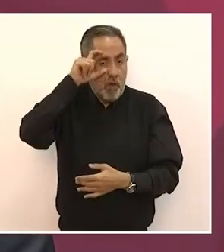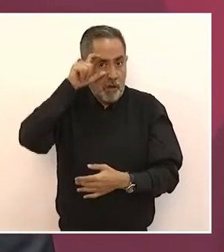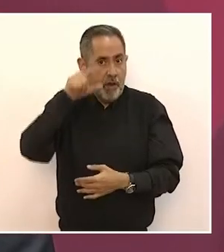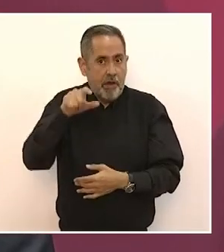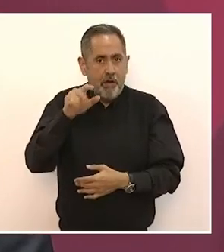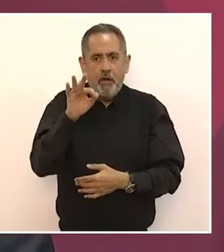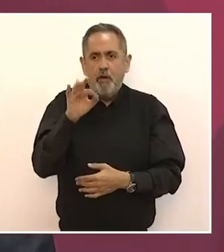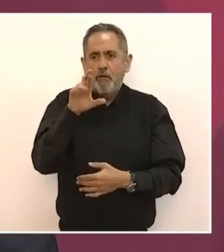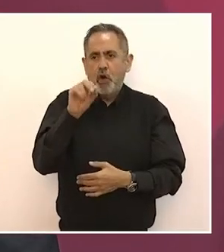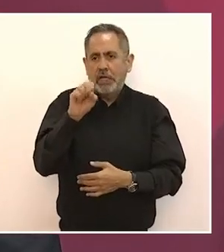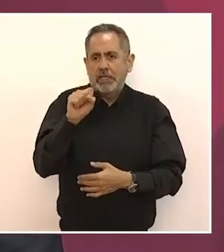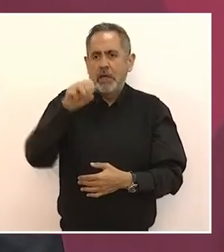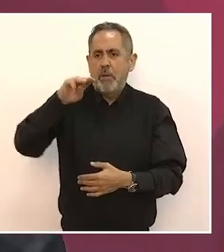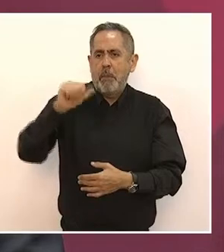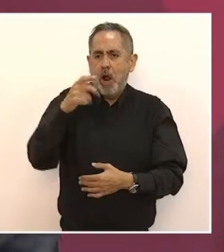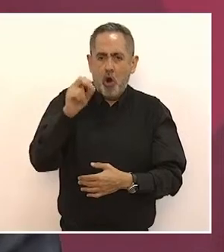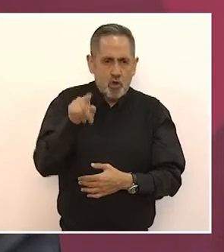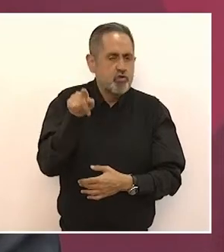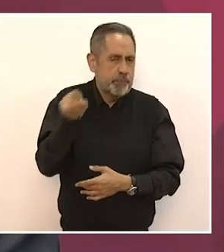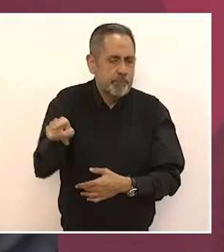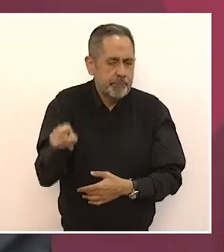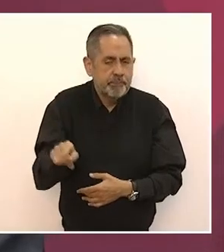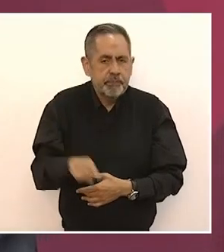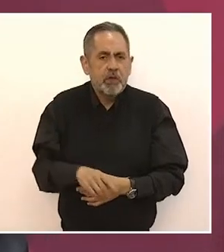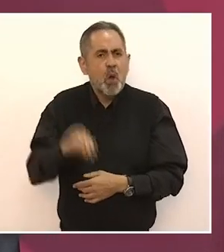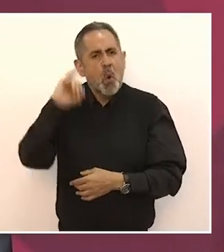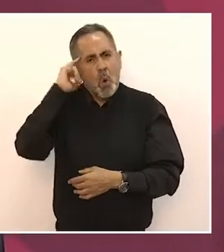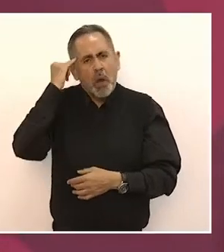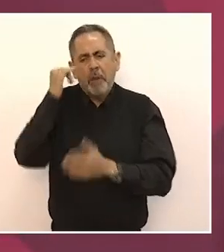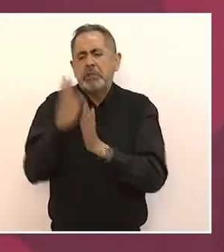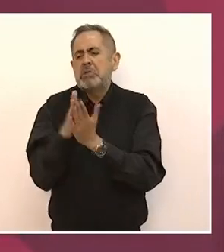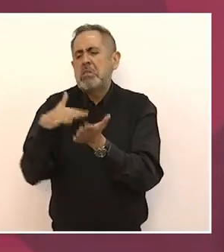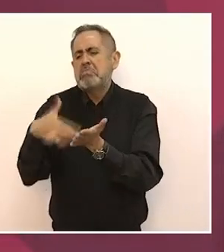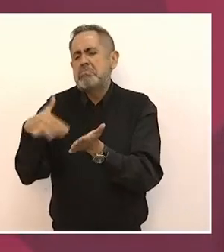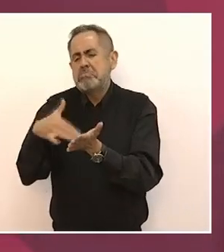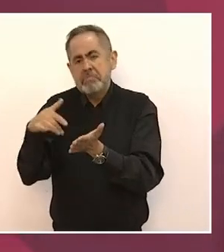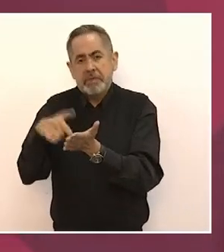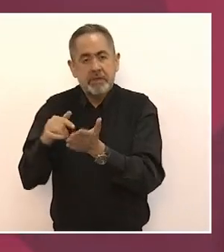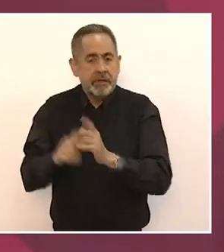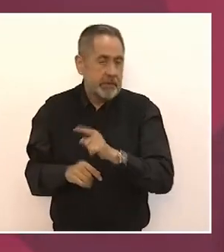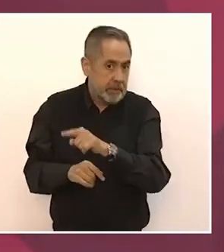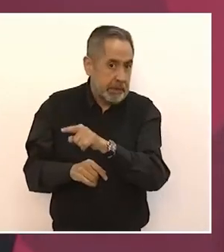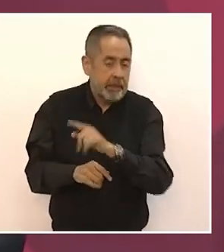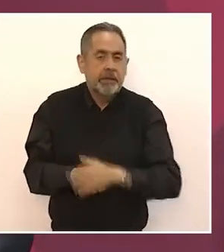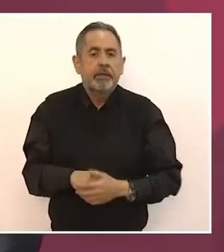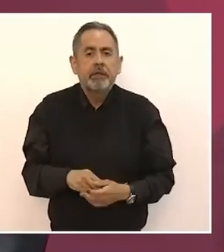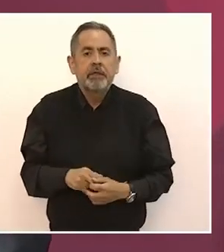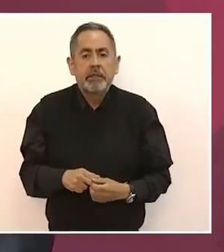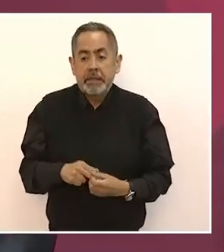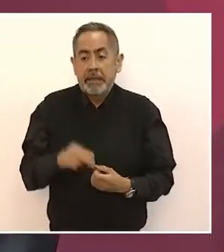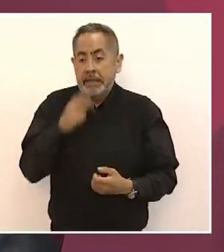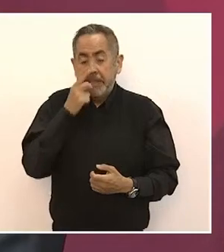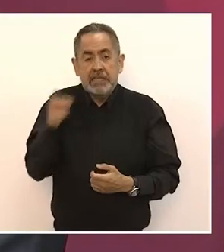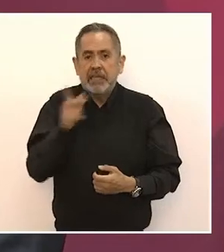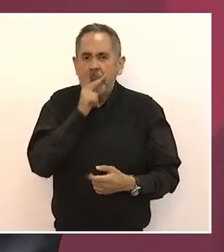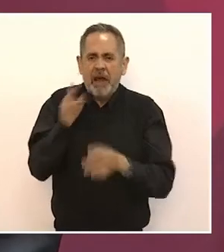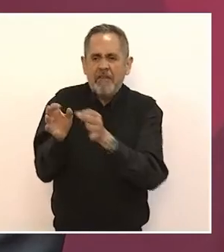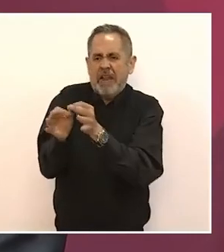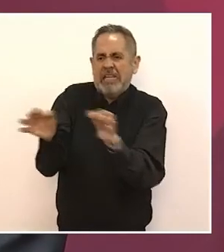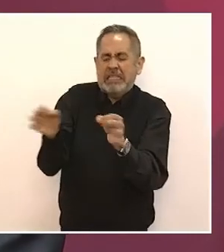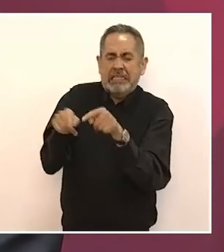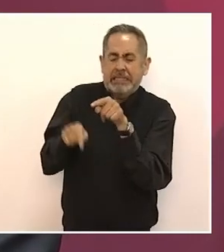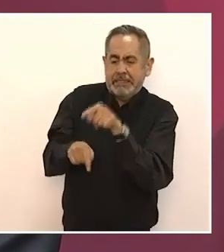un campesino lee un texto y dice una frase,